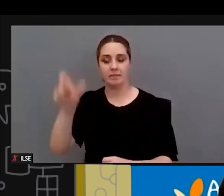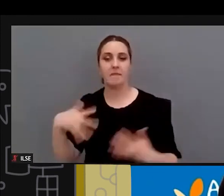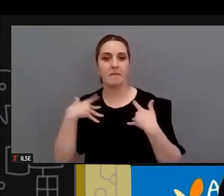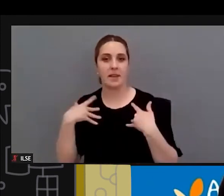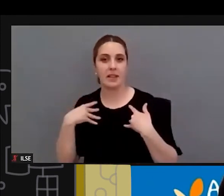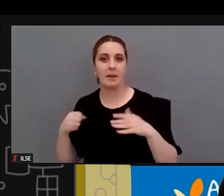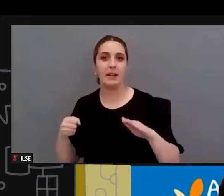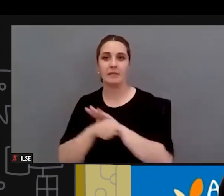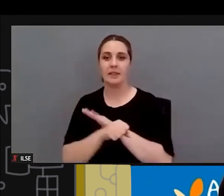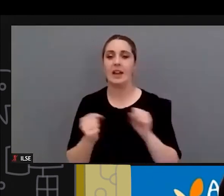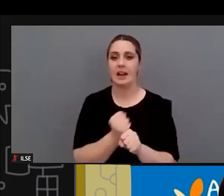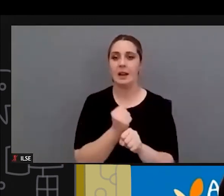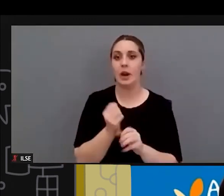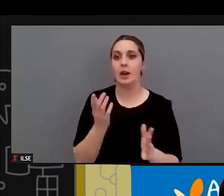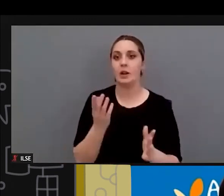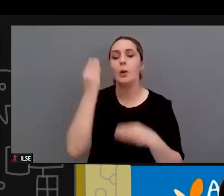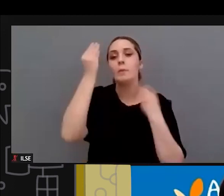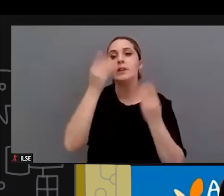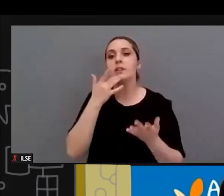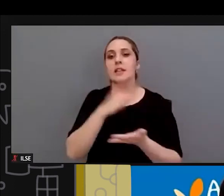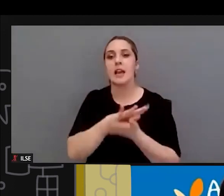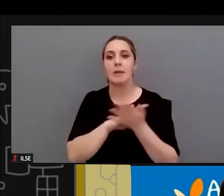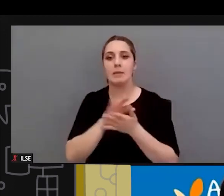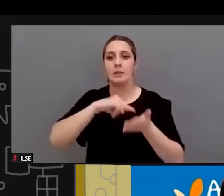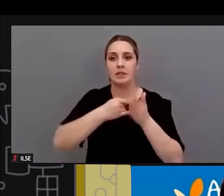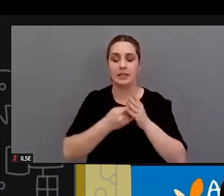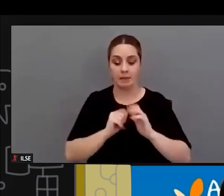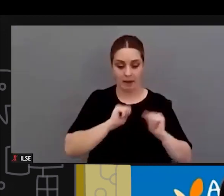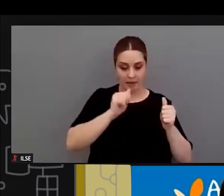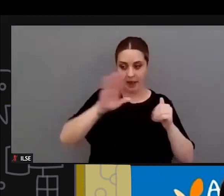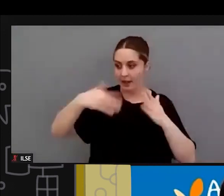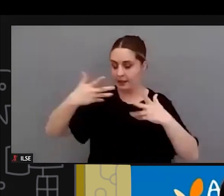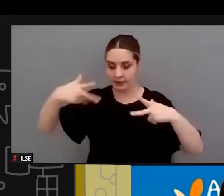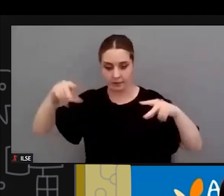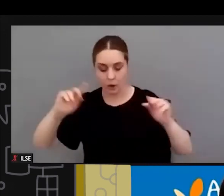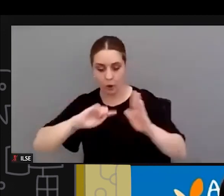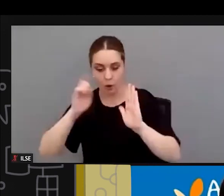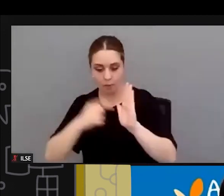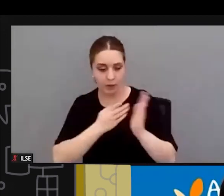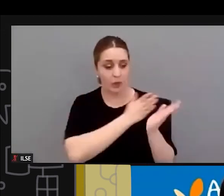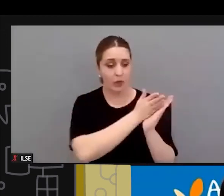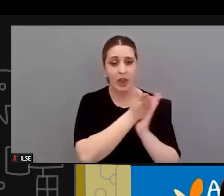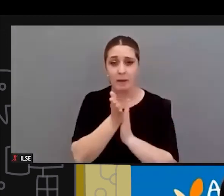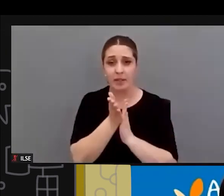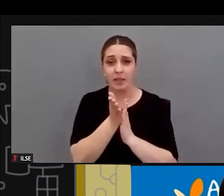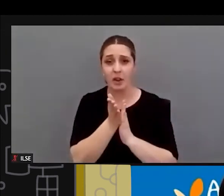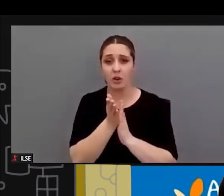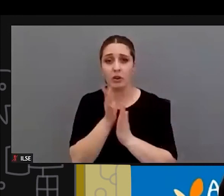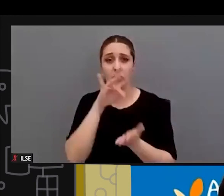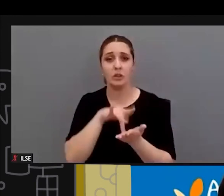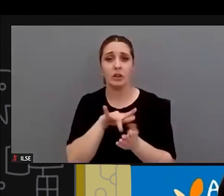laboral es decir yo creo que cuando analizamos todo el sistema desde el inicio al final con las múltiples derivaciones y casos que nos encontramos